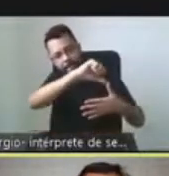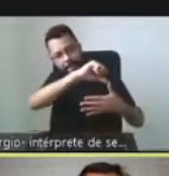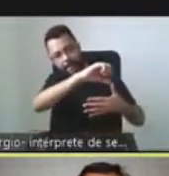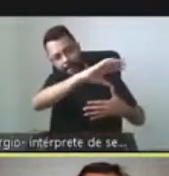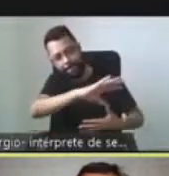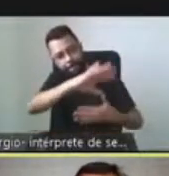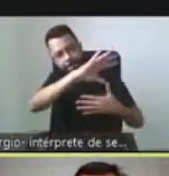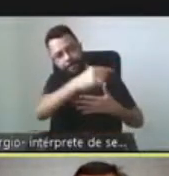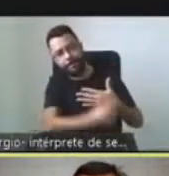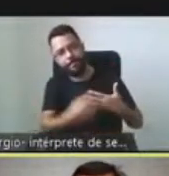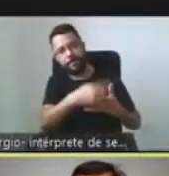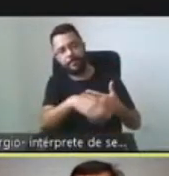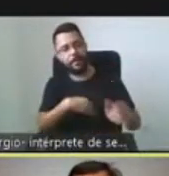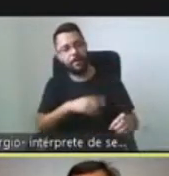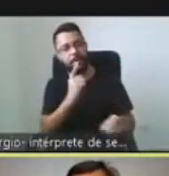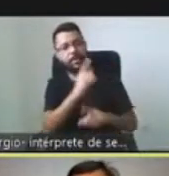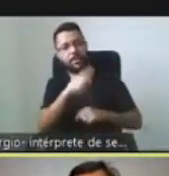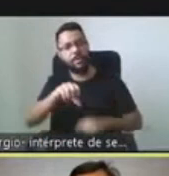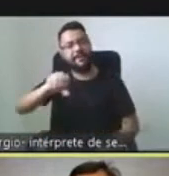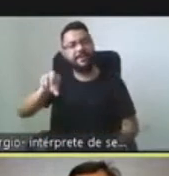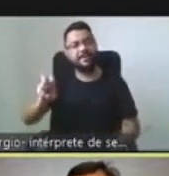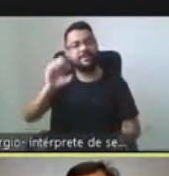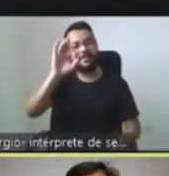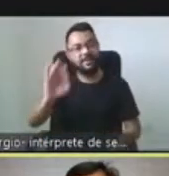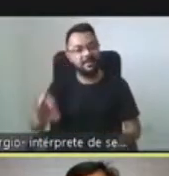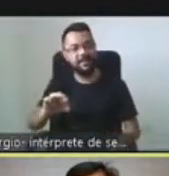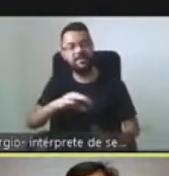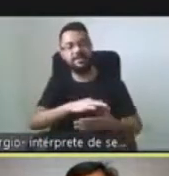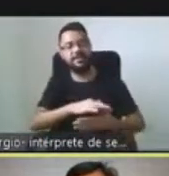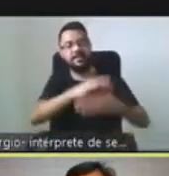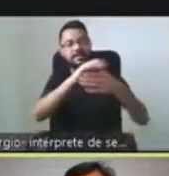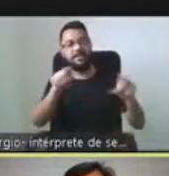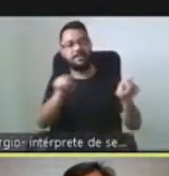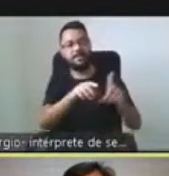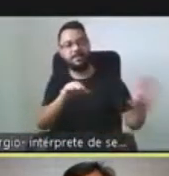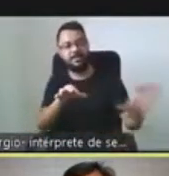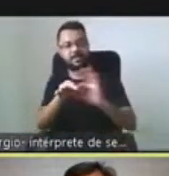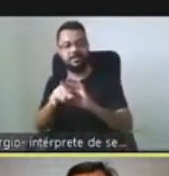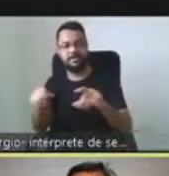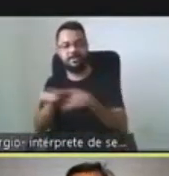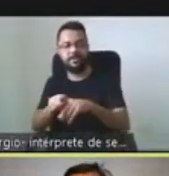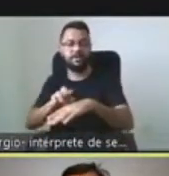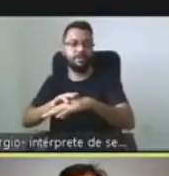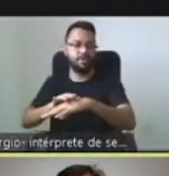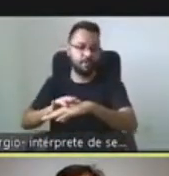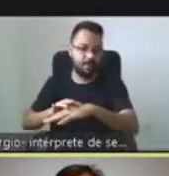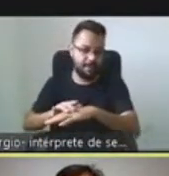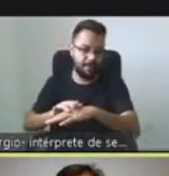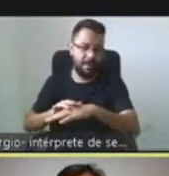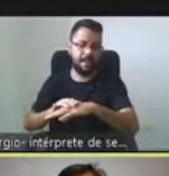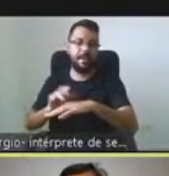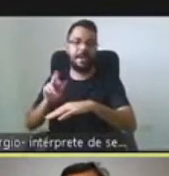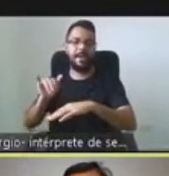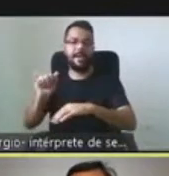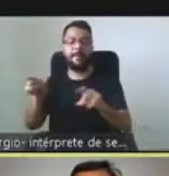líderes, que el 95% de los fundadores están directamente vinculados con las enfermedades raras, bien porque las sufren en primera